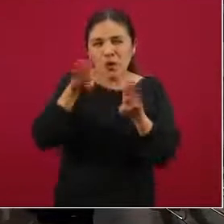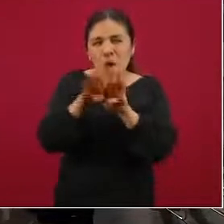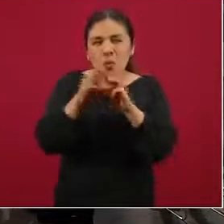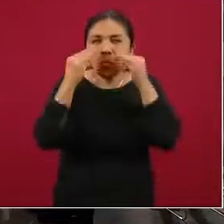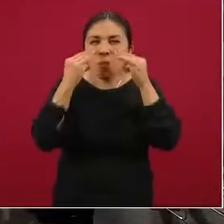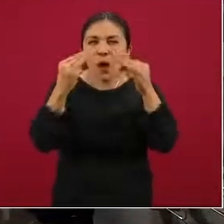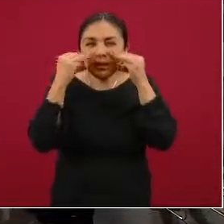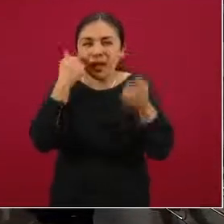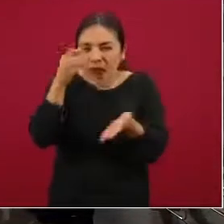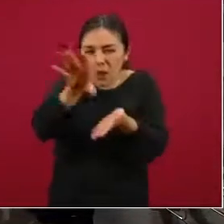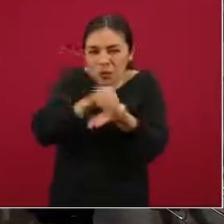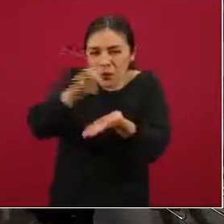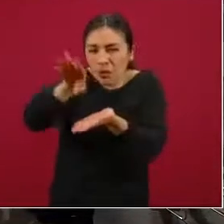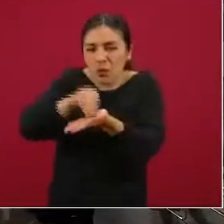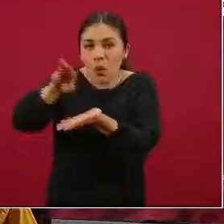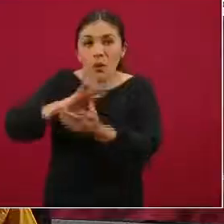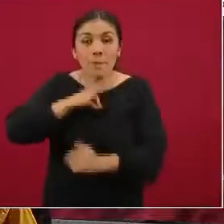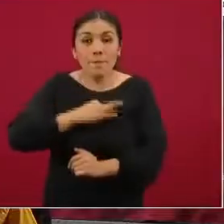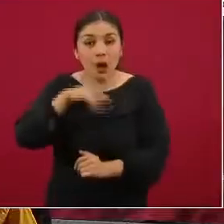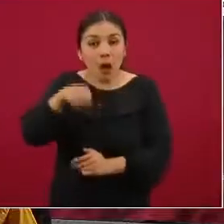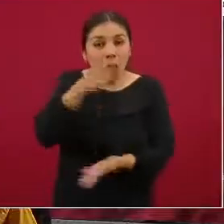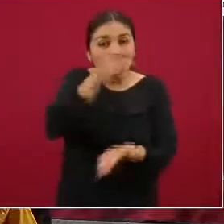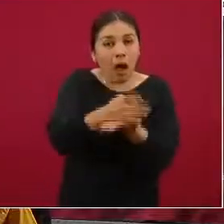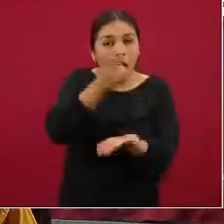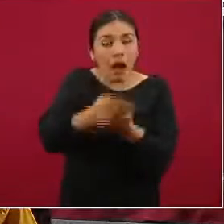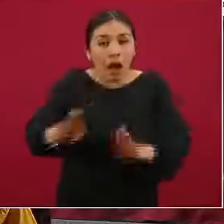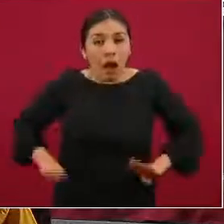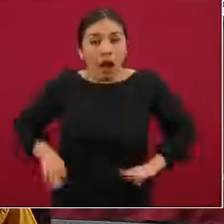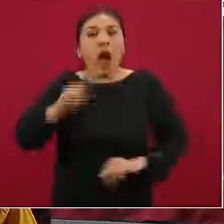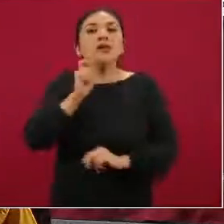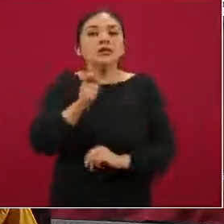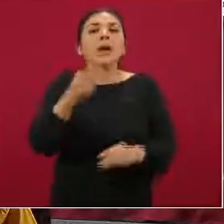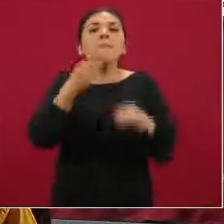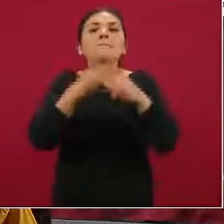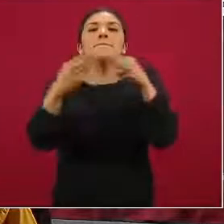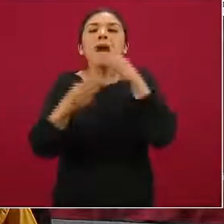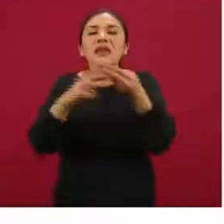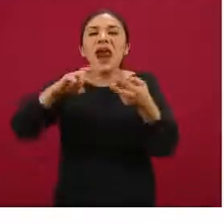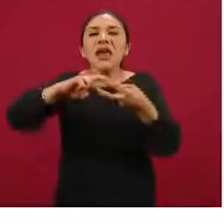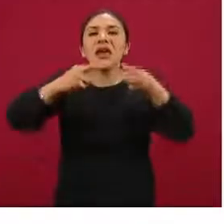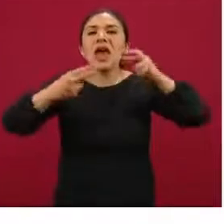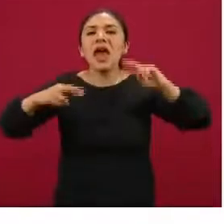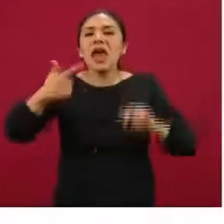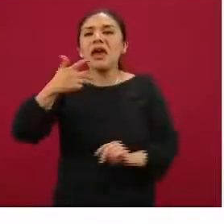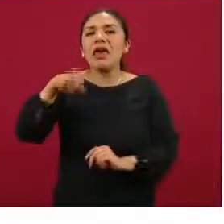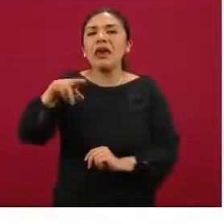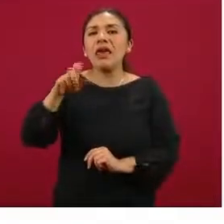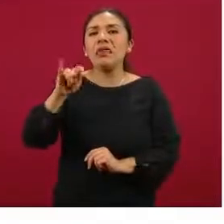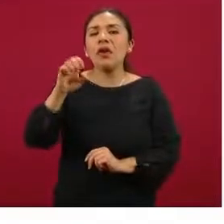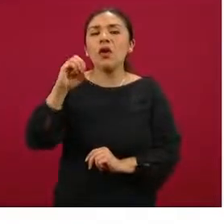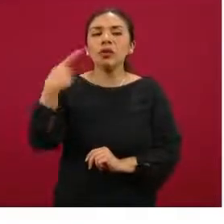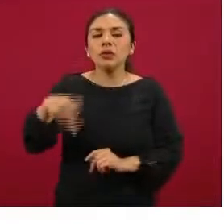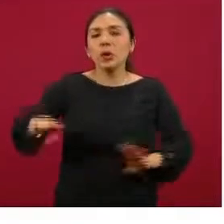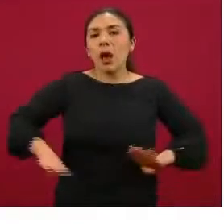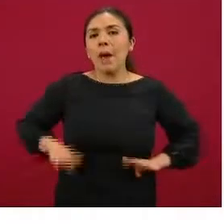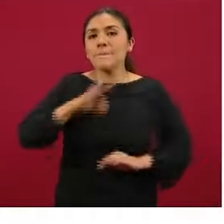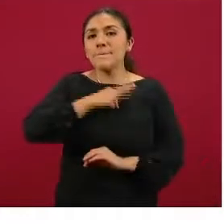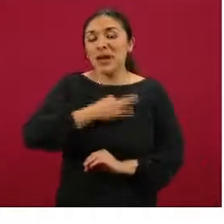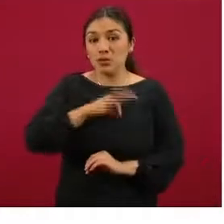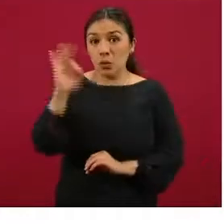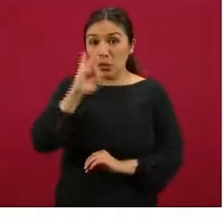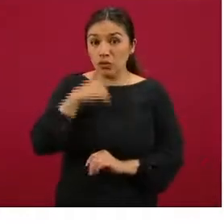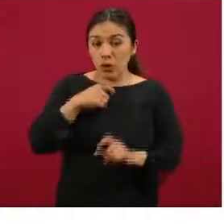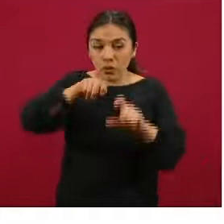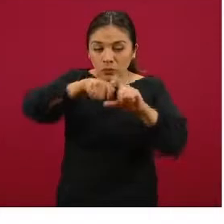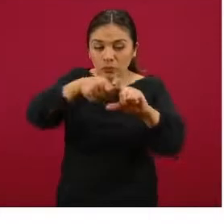muestra, entonces lo que esta prueba identifica es precisamente el material genético del virus. Y cuando la